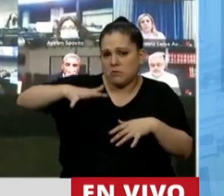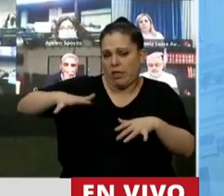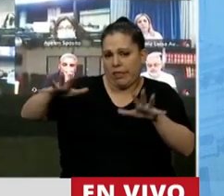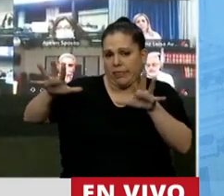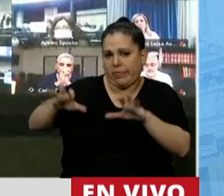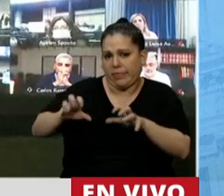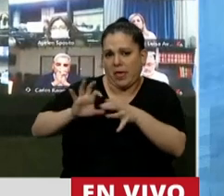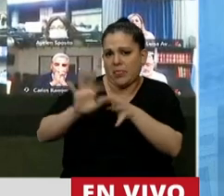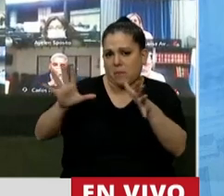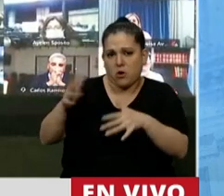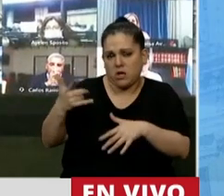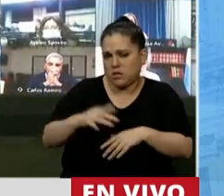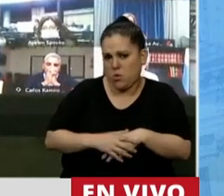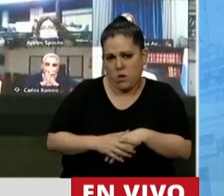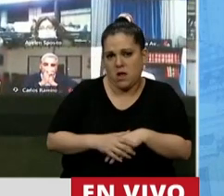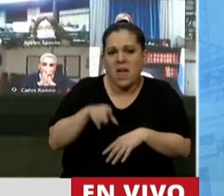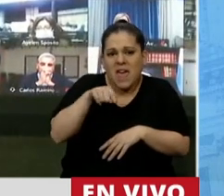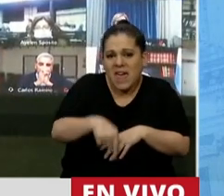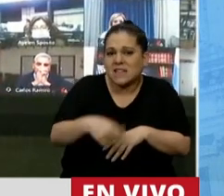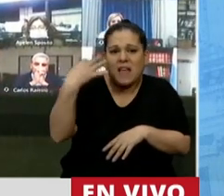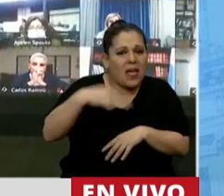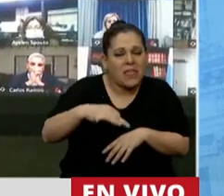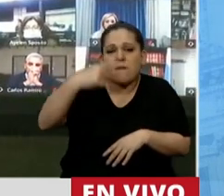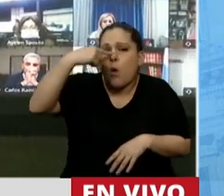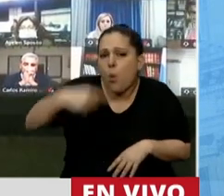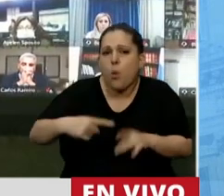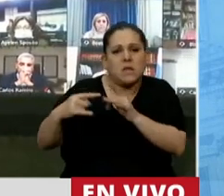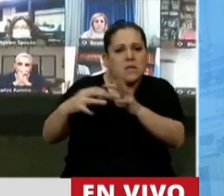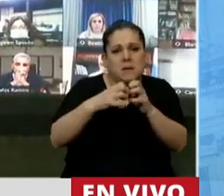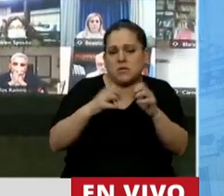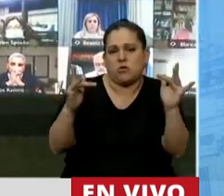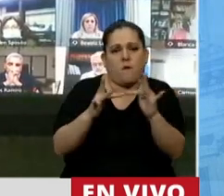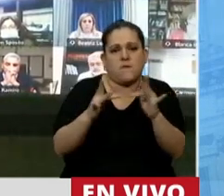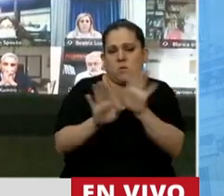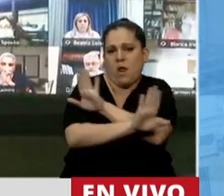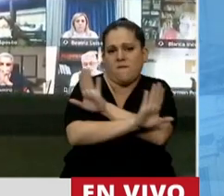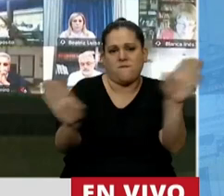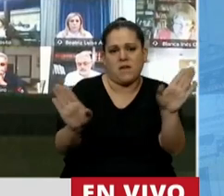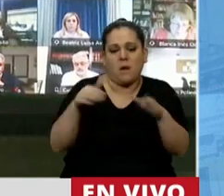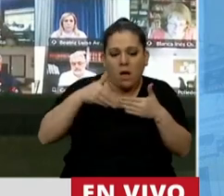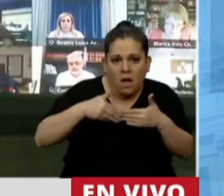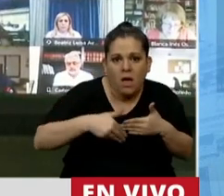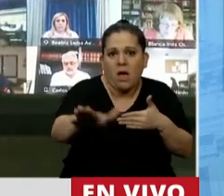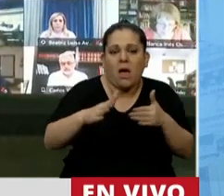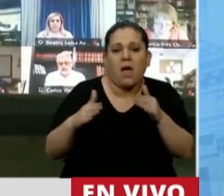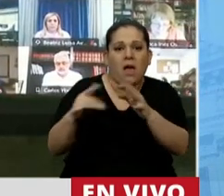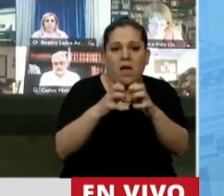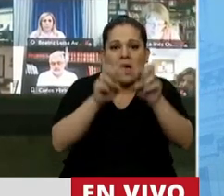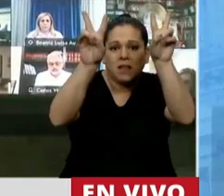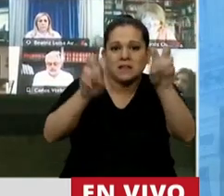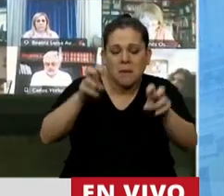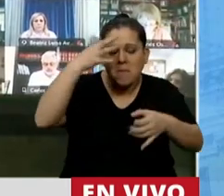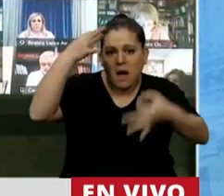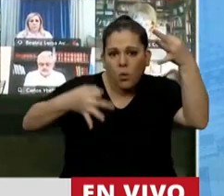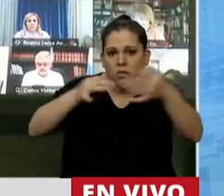la democracia. Esta tiene que ser la última sesión virtual. No vamos a debatir la reforma oficial de esta